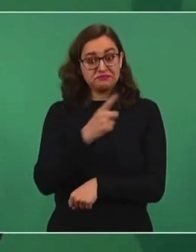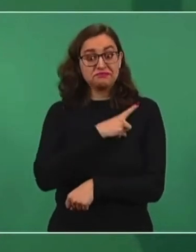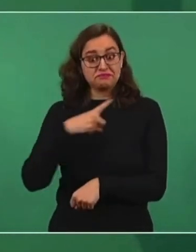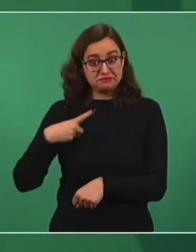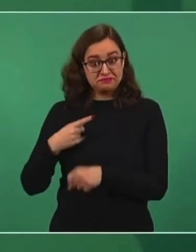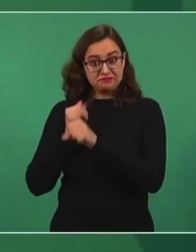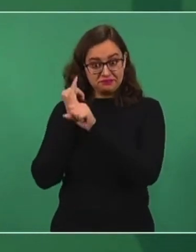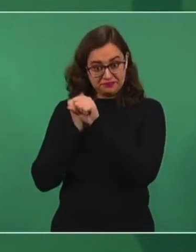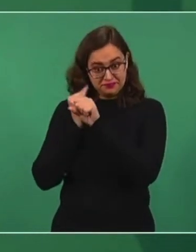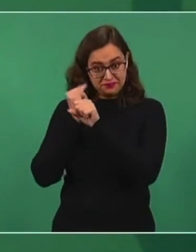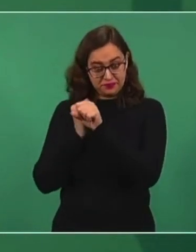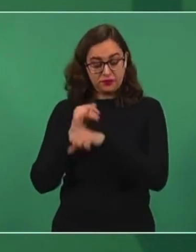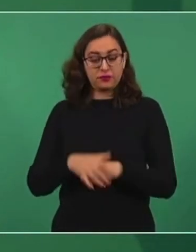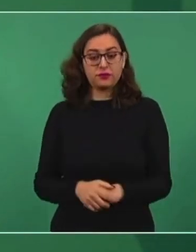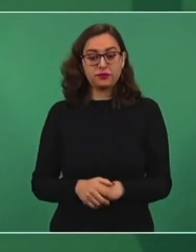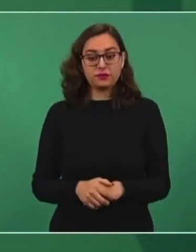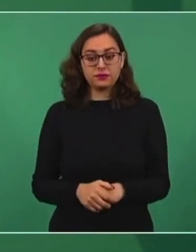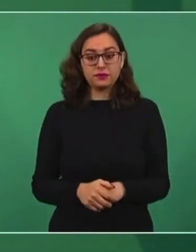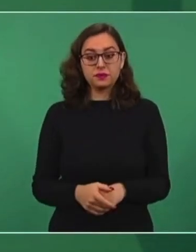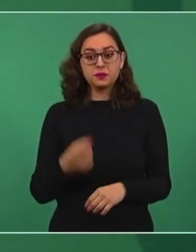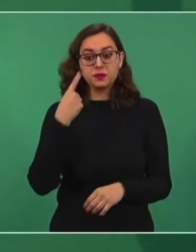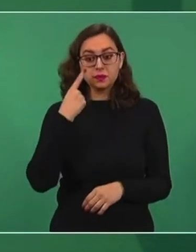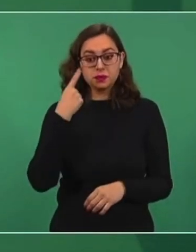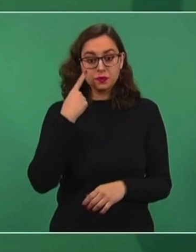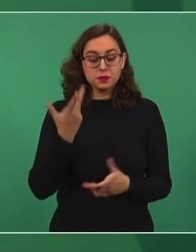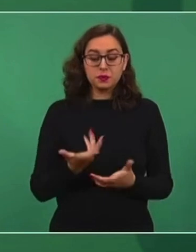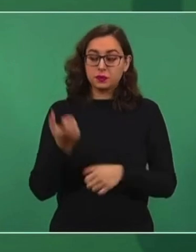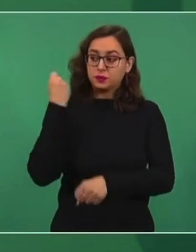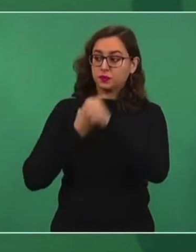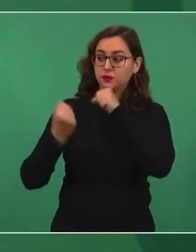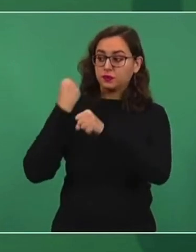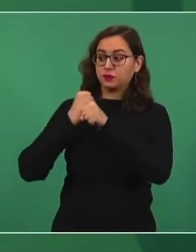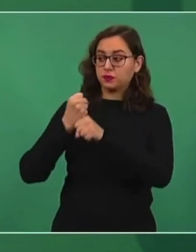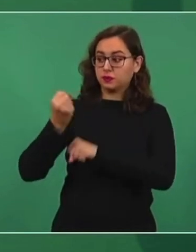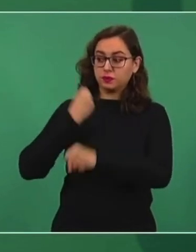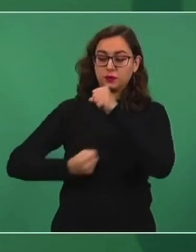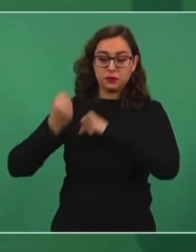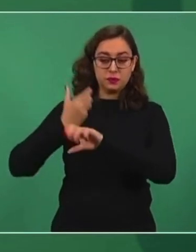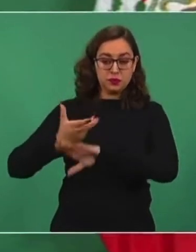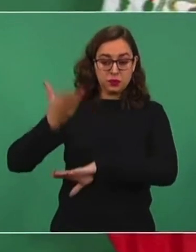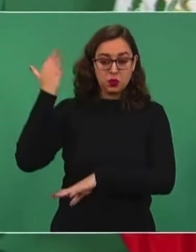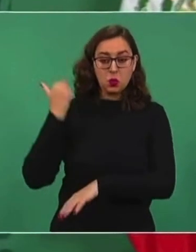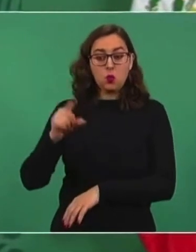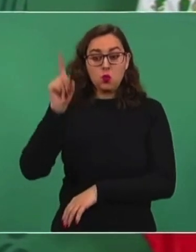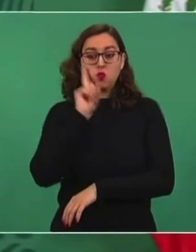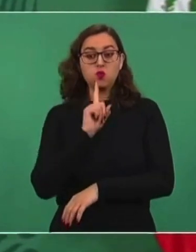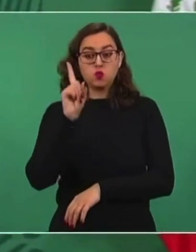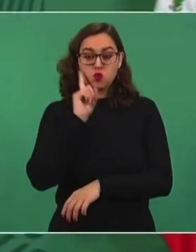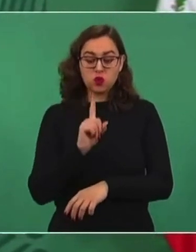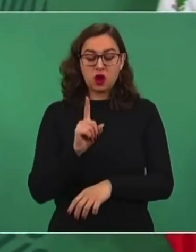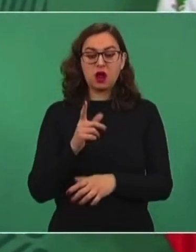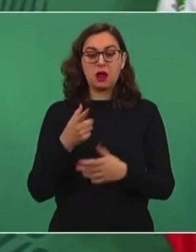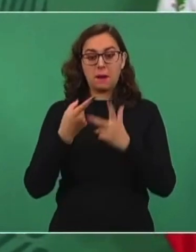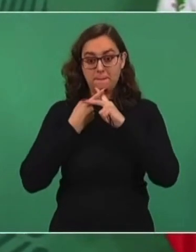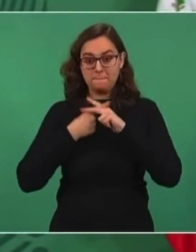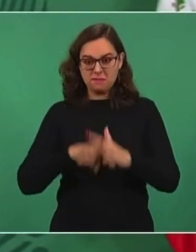empezó el movimiento feminista, muchas mujeres participaron,